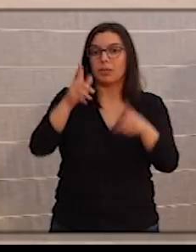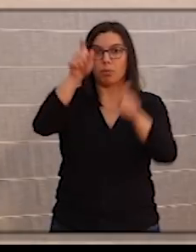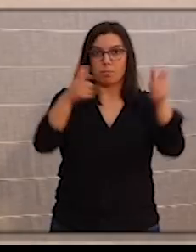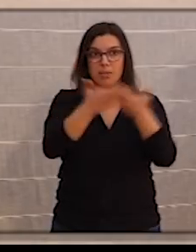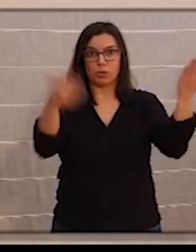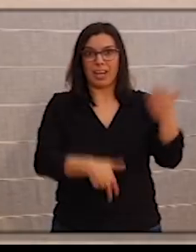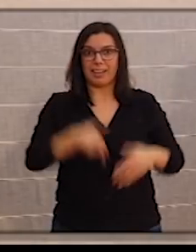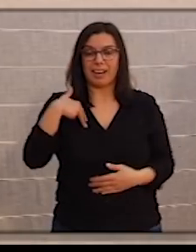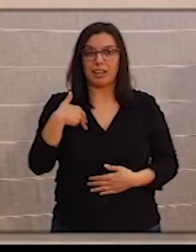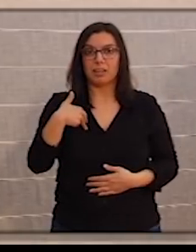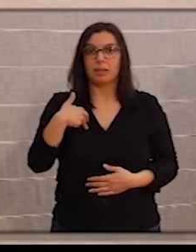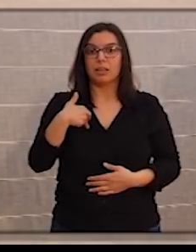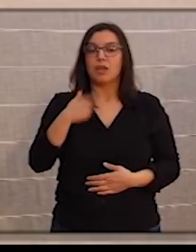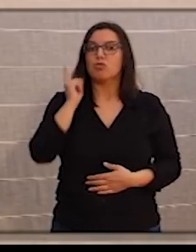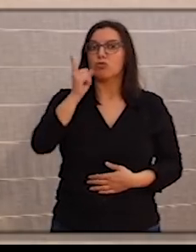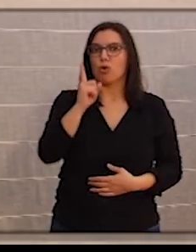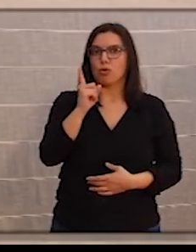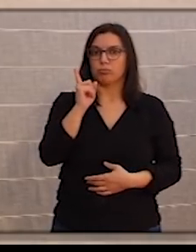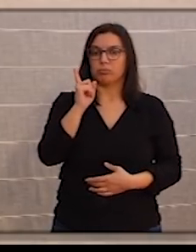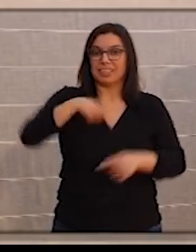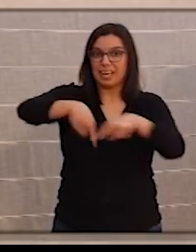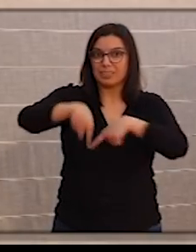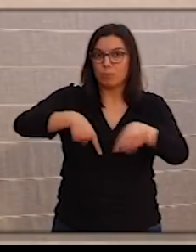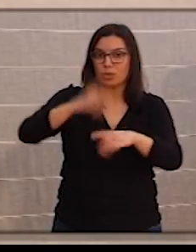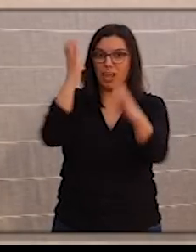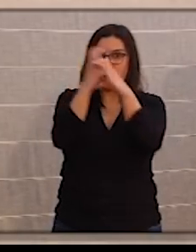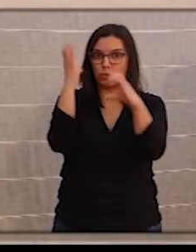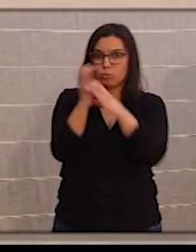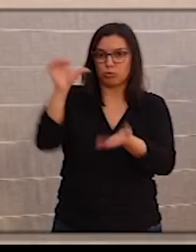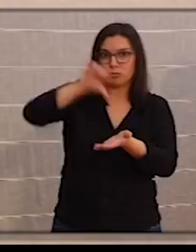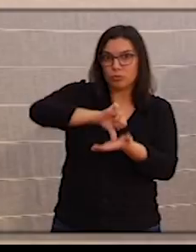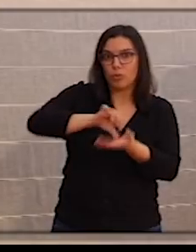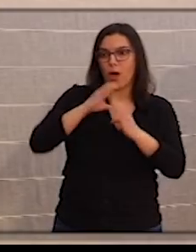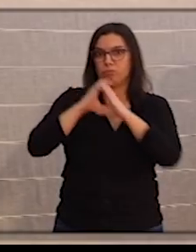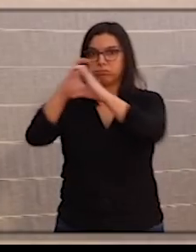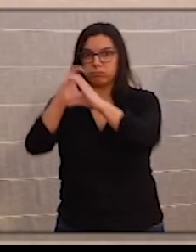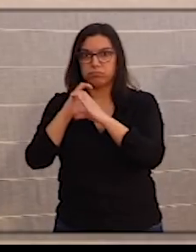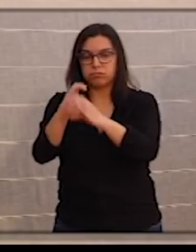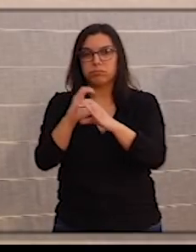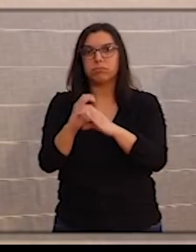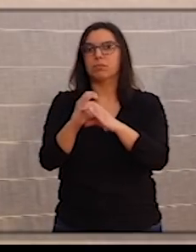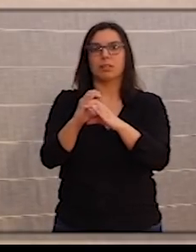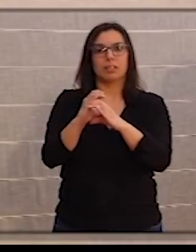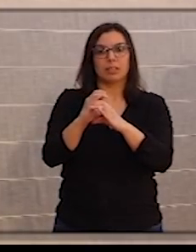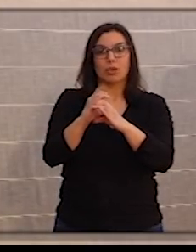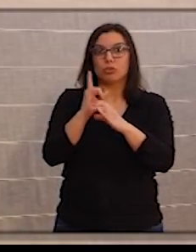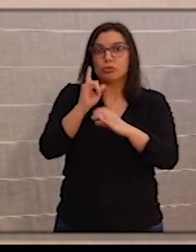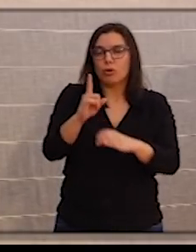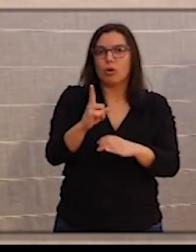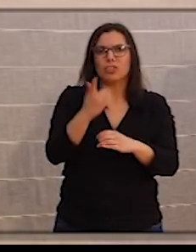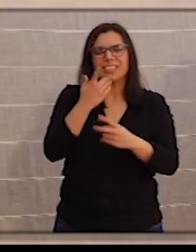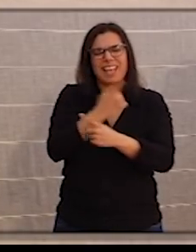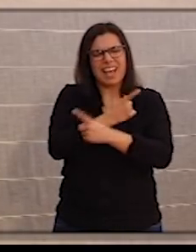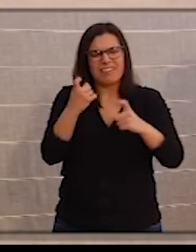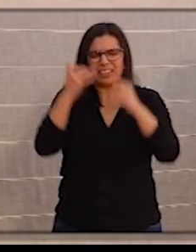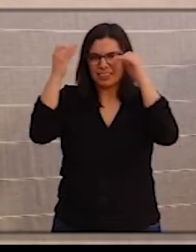población en general que solo utilice el transporte urbano o metropolitano o interurbano colectivo en